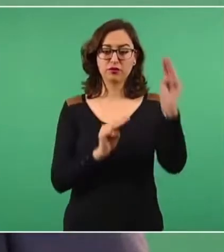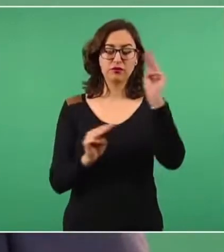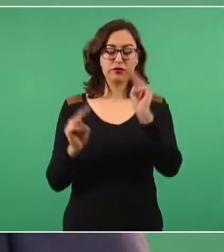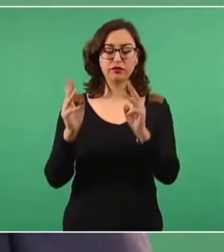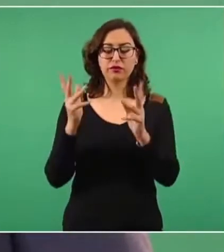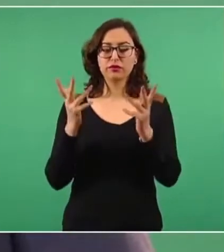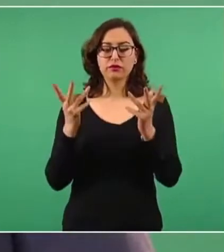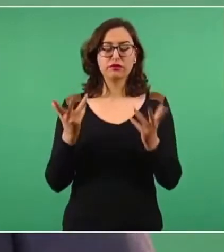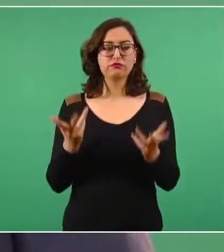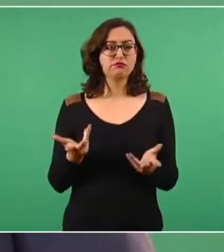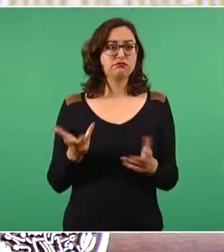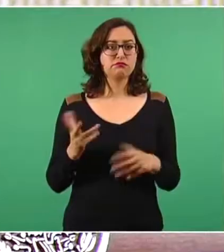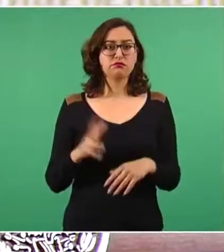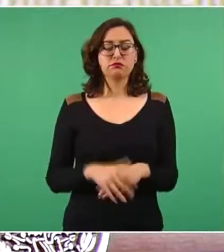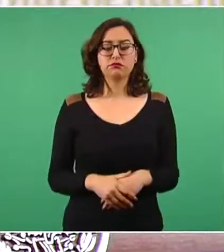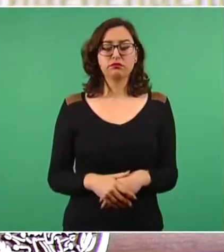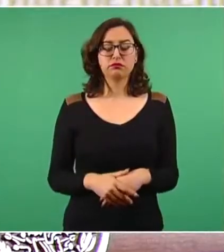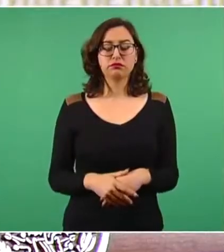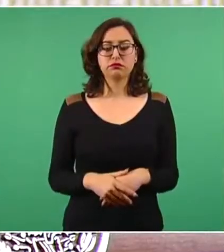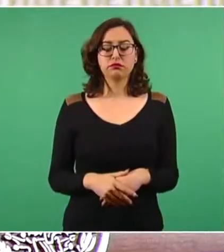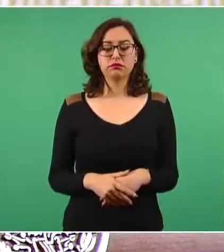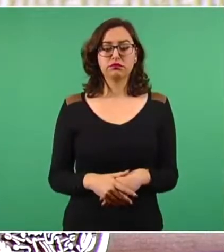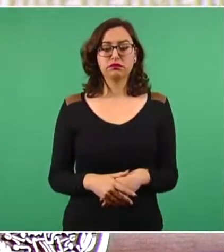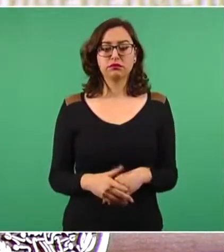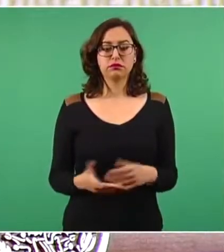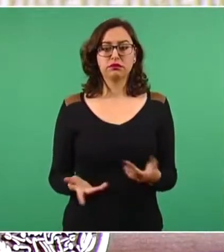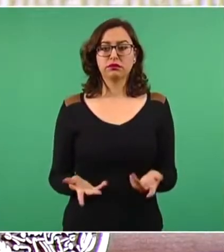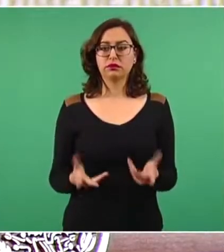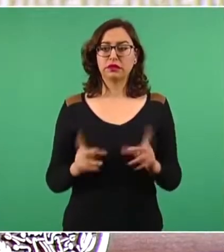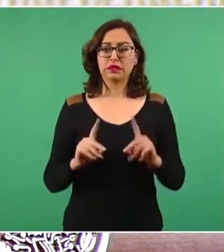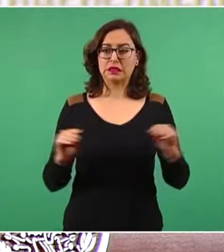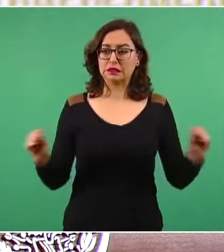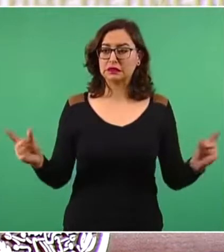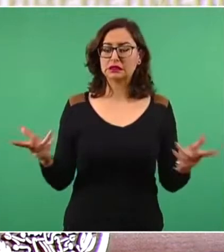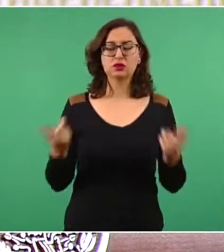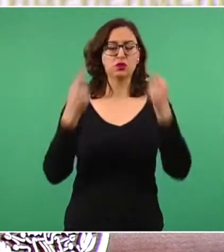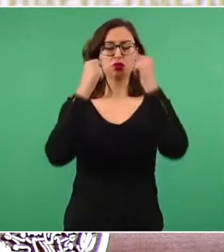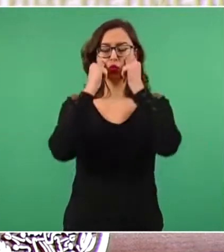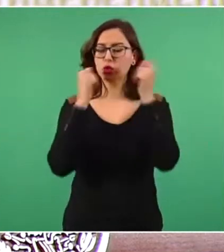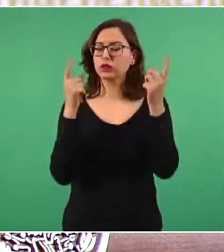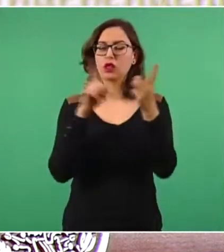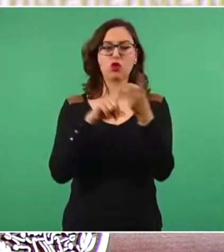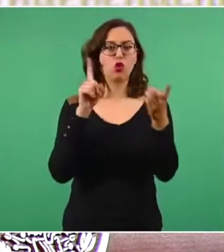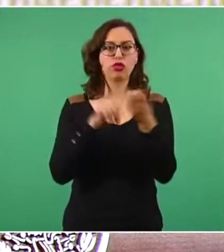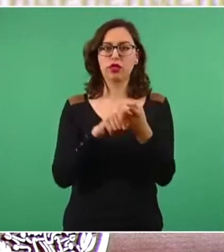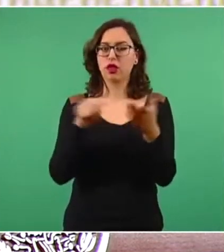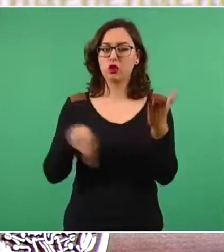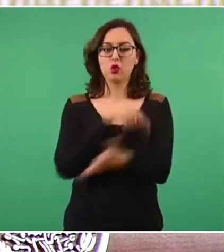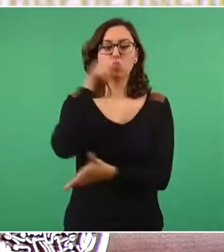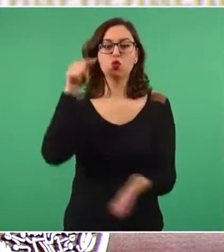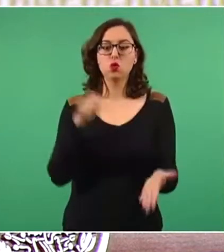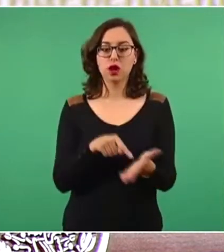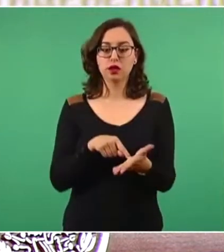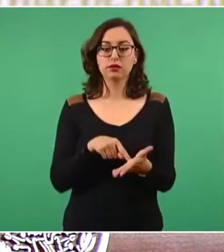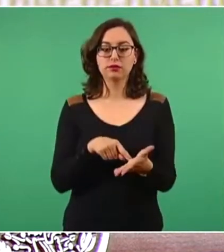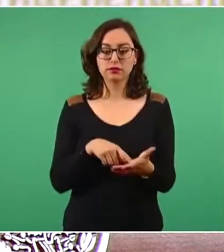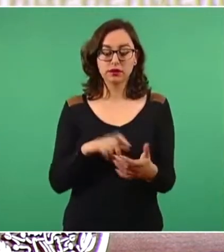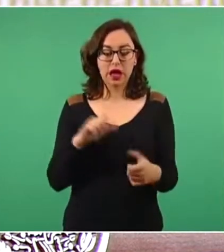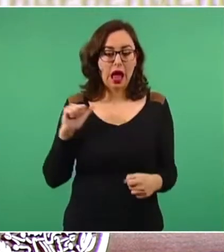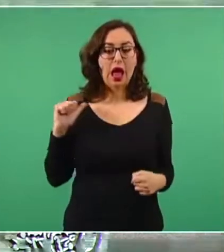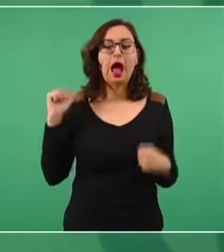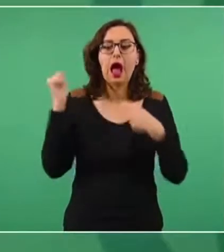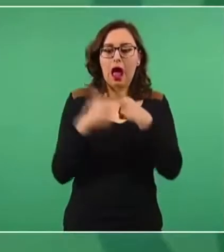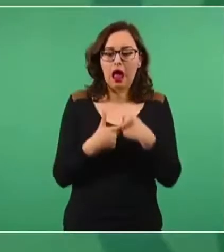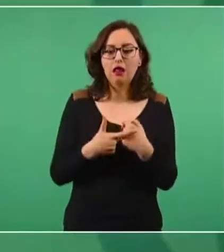en el desierto, donde estén van a estar recibiendo